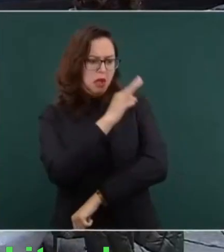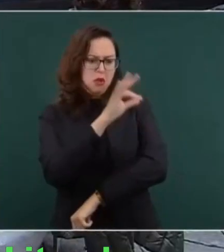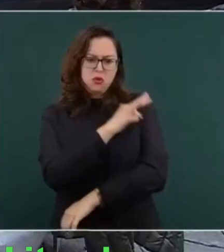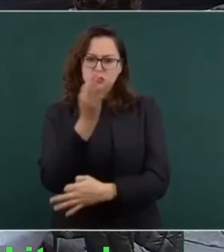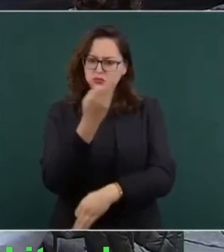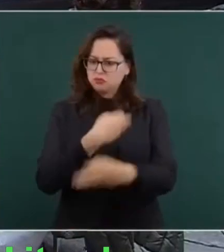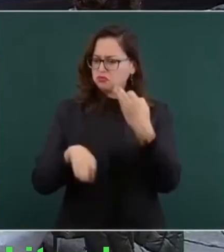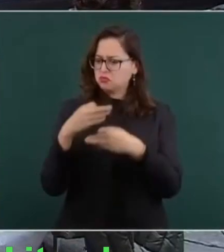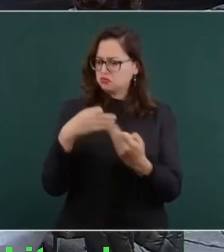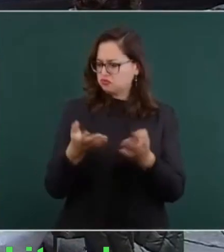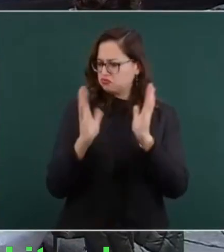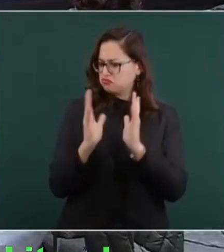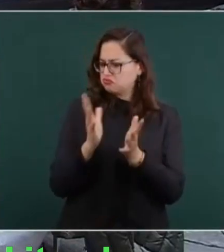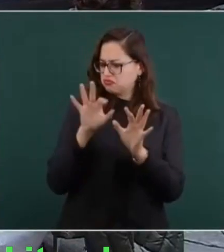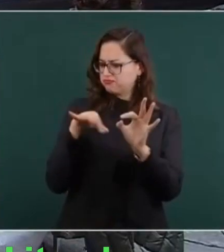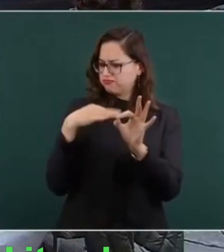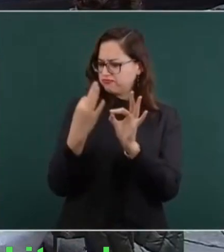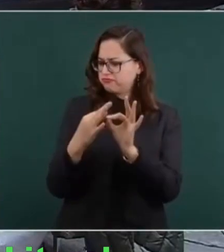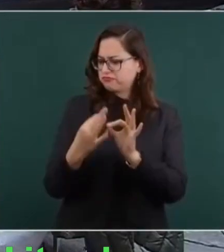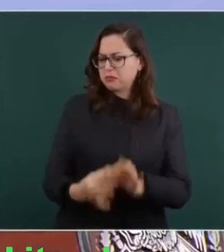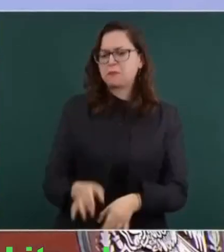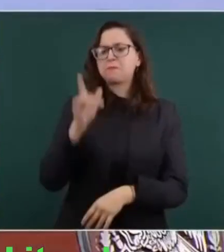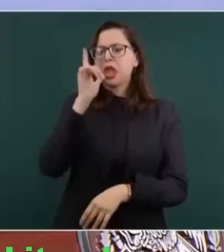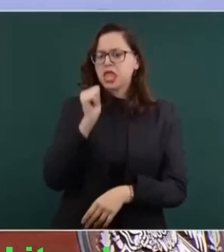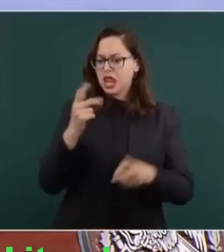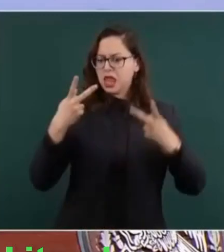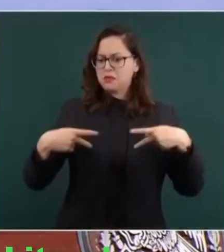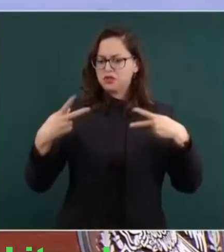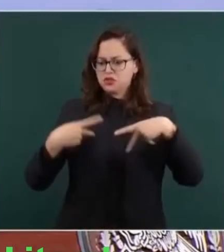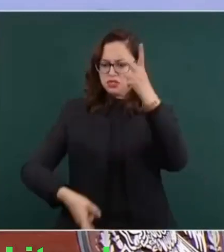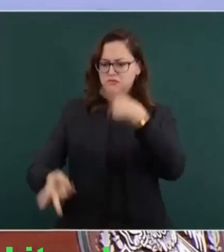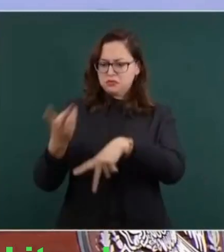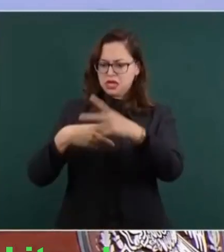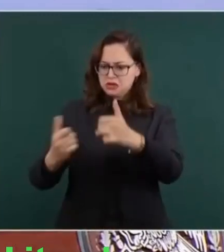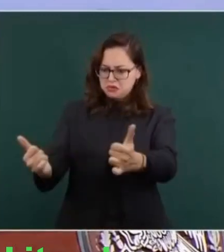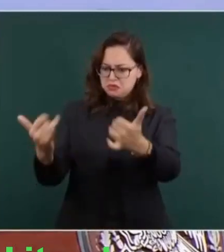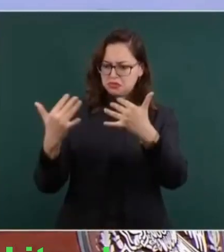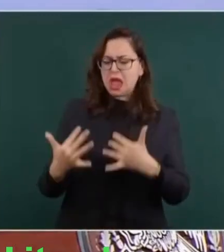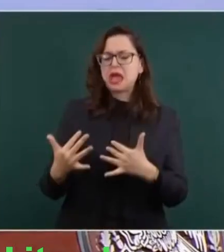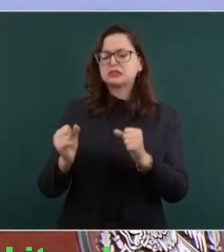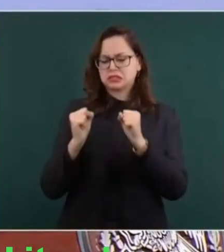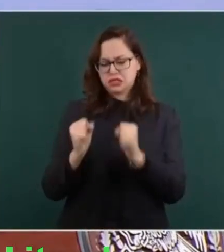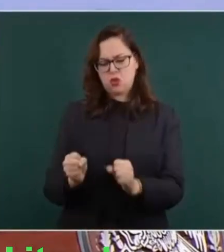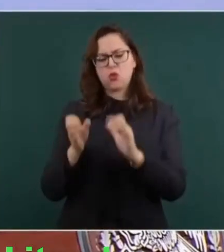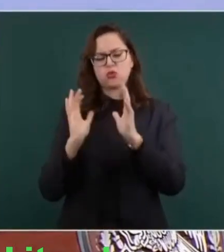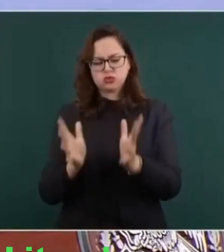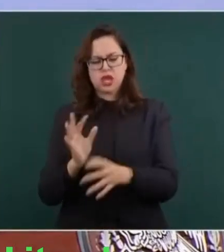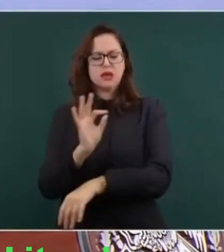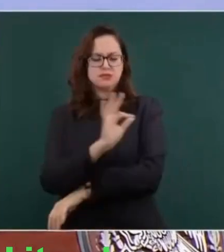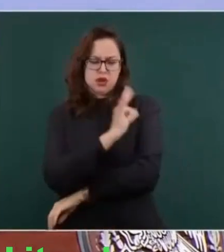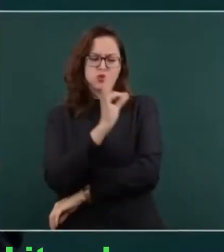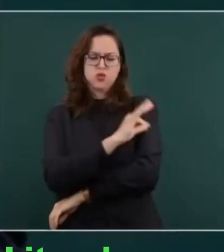que van a venir seguramente vienen vacunados.